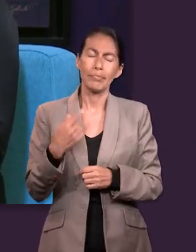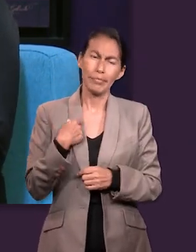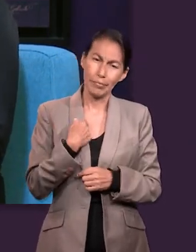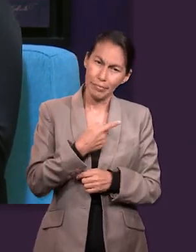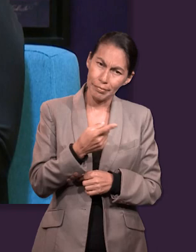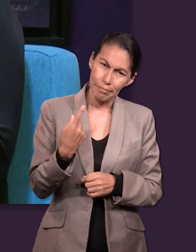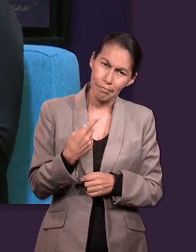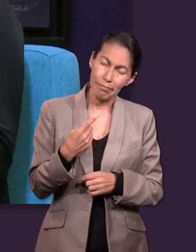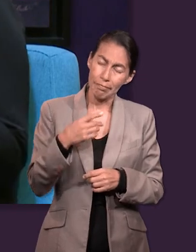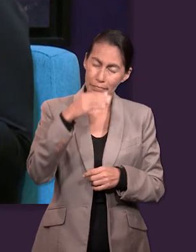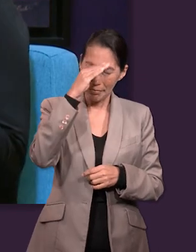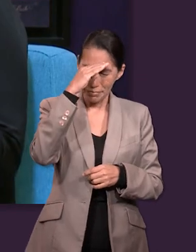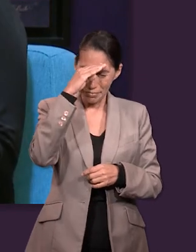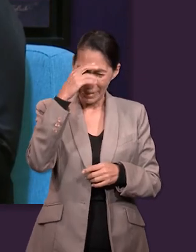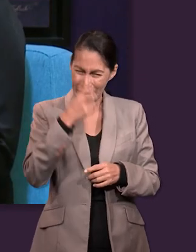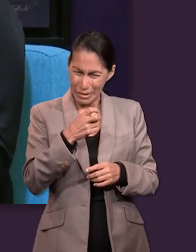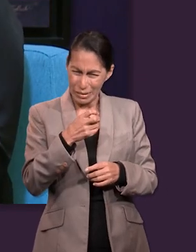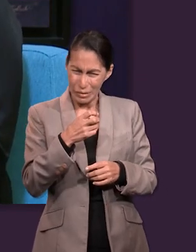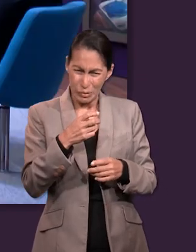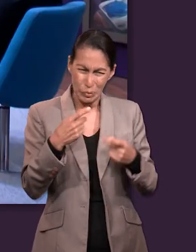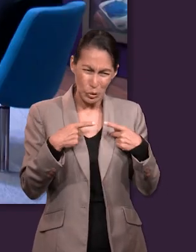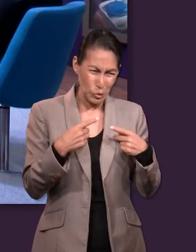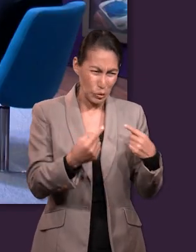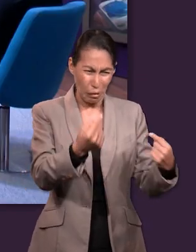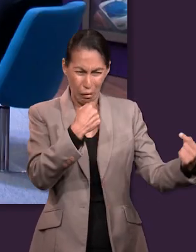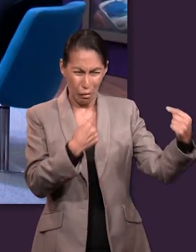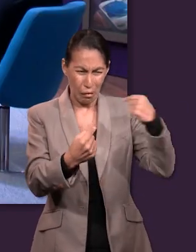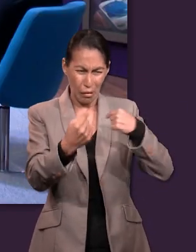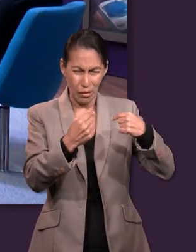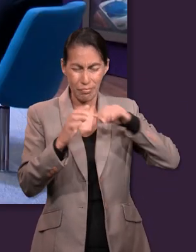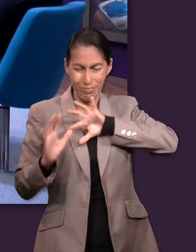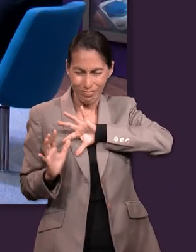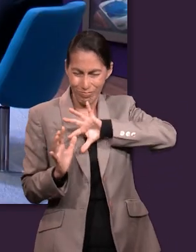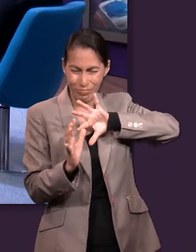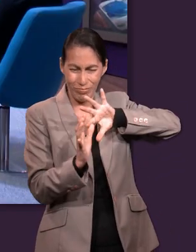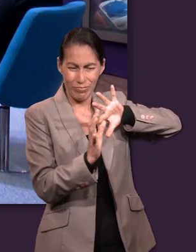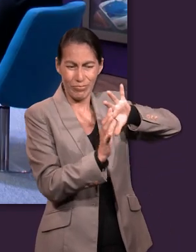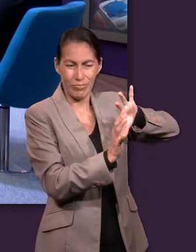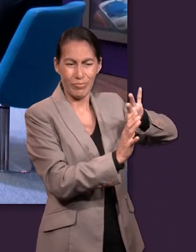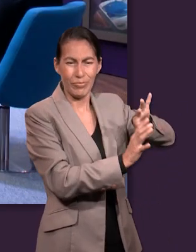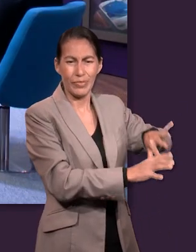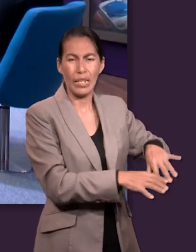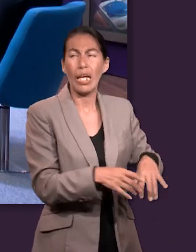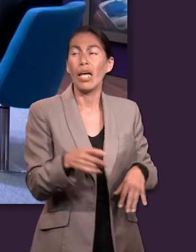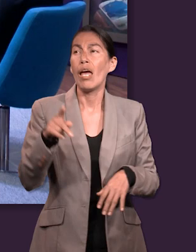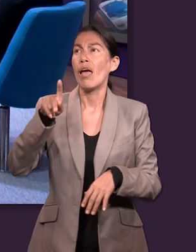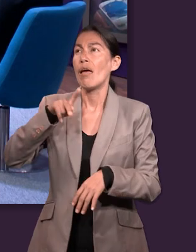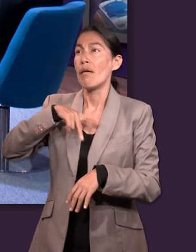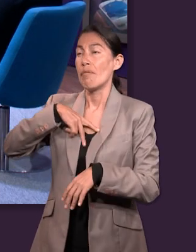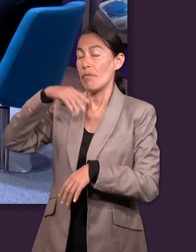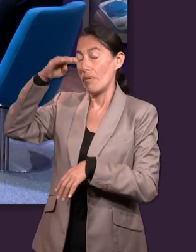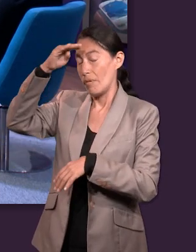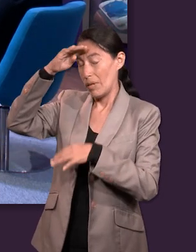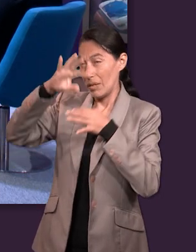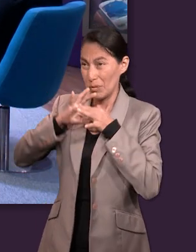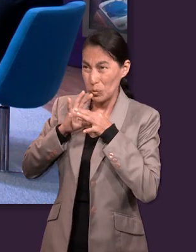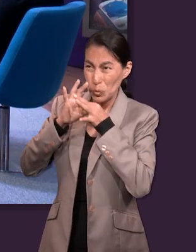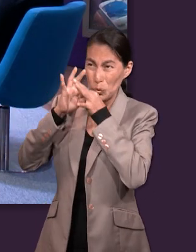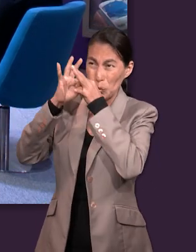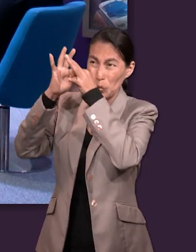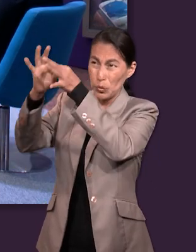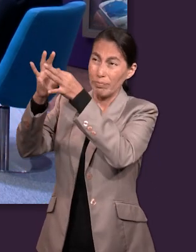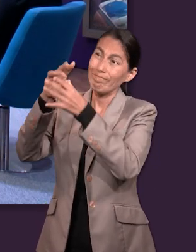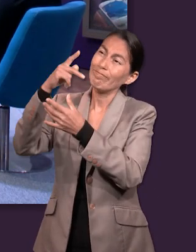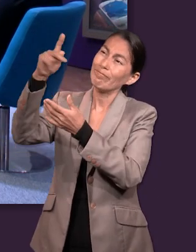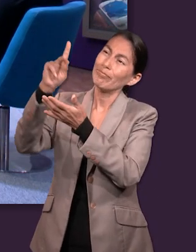cristianos apartar esos pensamientos que el mundo nos intenta sumar y más bien renovar nuestra mente y